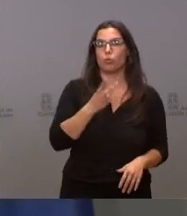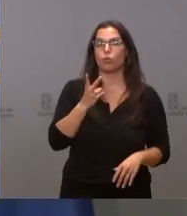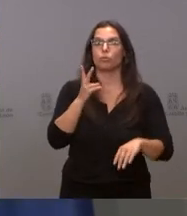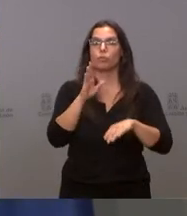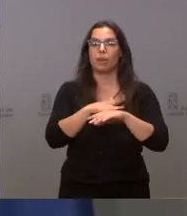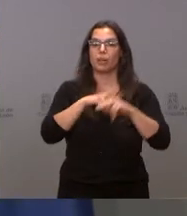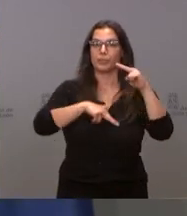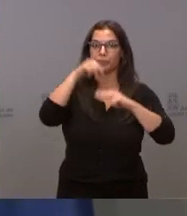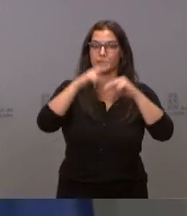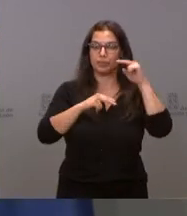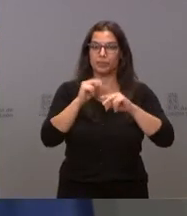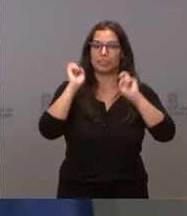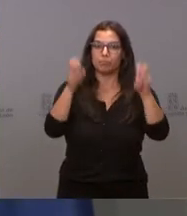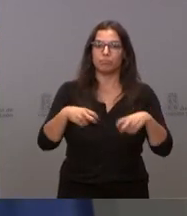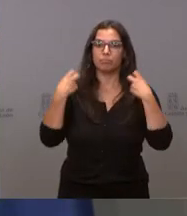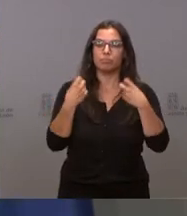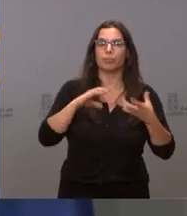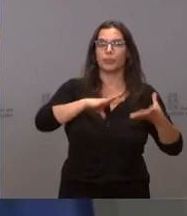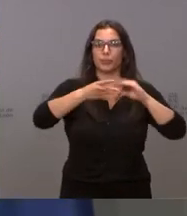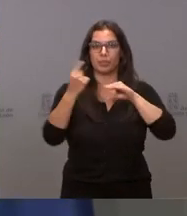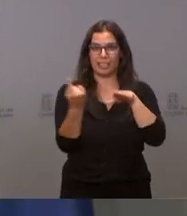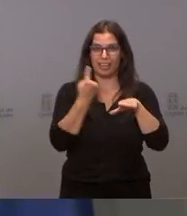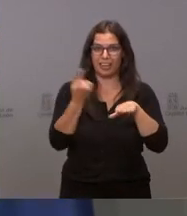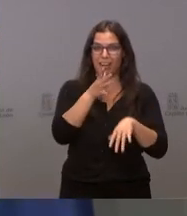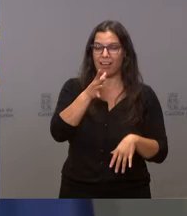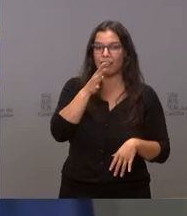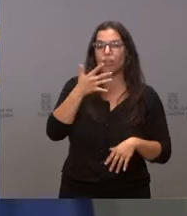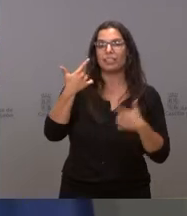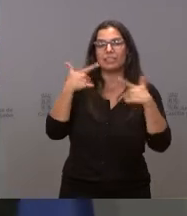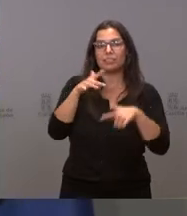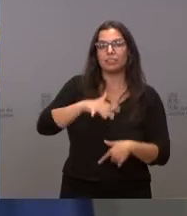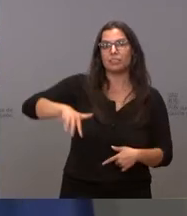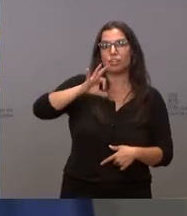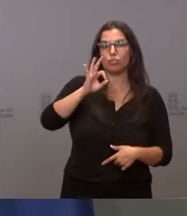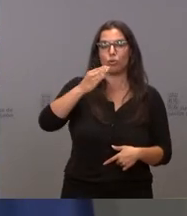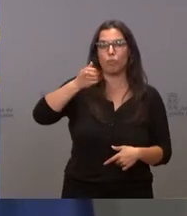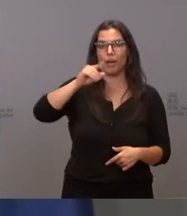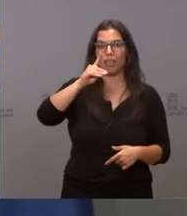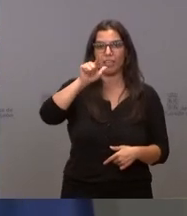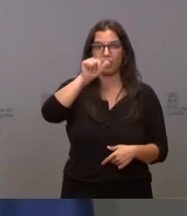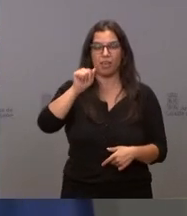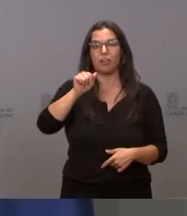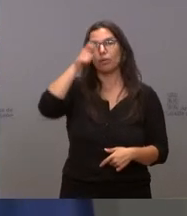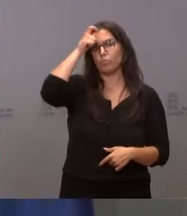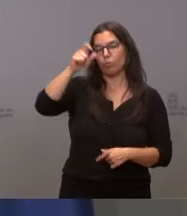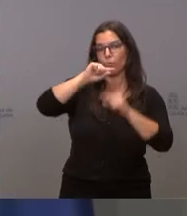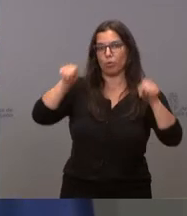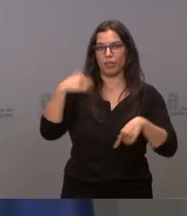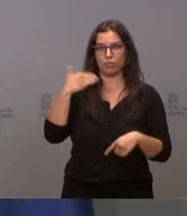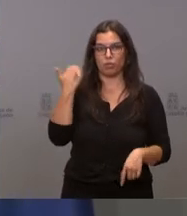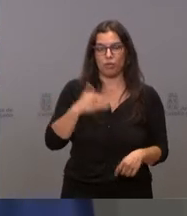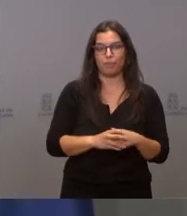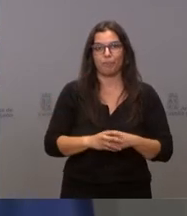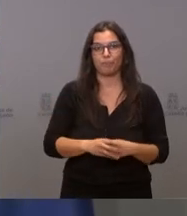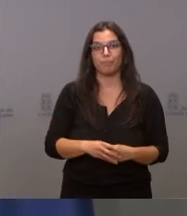para las obras de transformación en regadío de la zona de la comunidad de regantes de La Somadilla en Hinojosa del Campo, en Soria. Estas